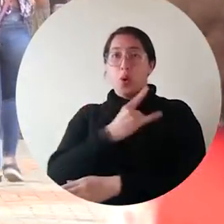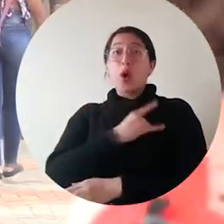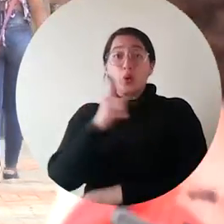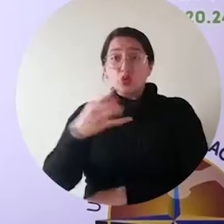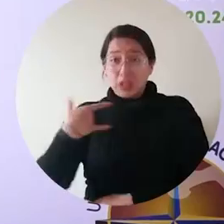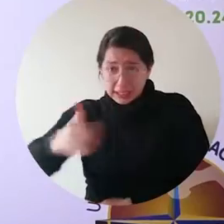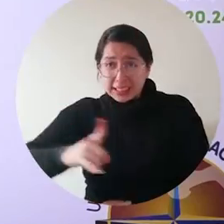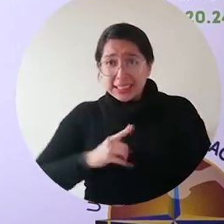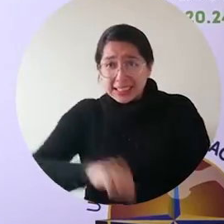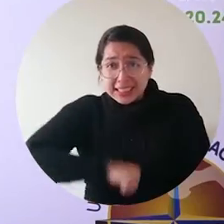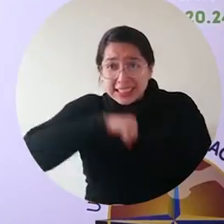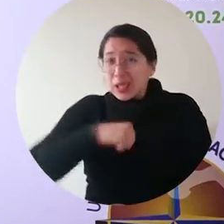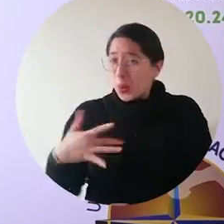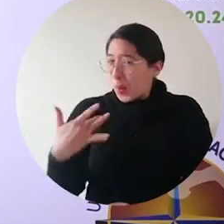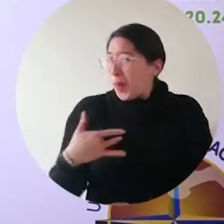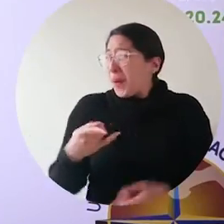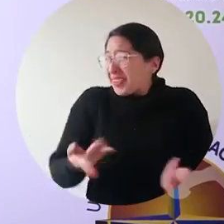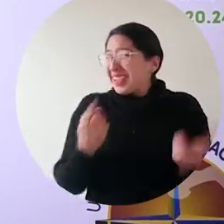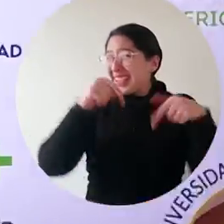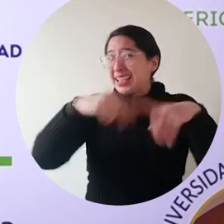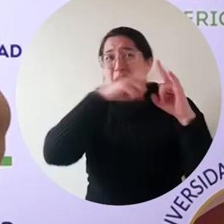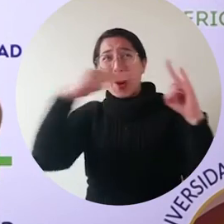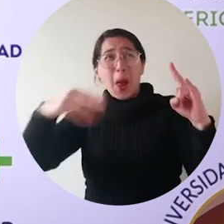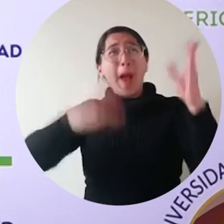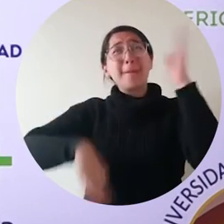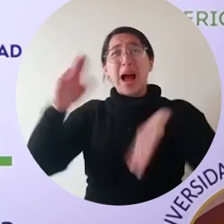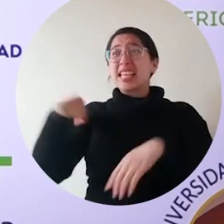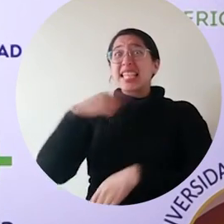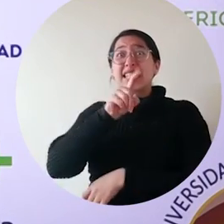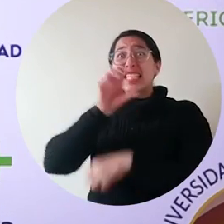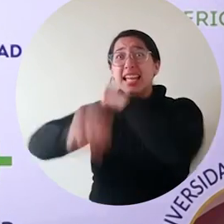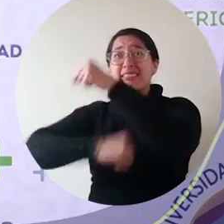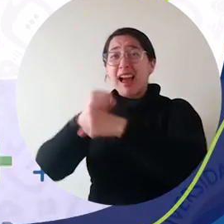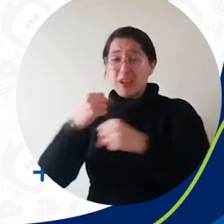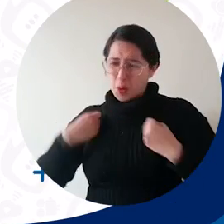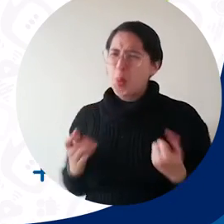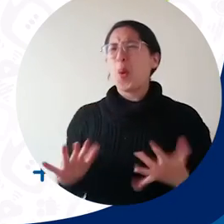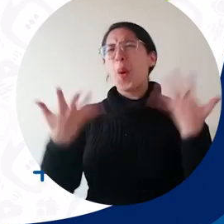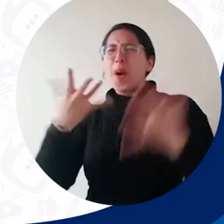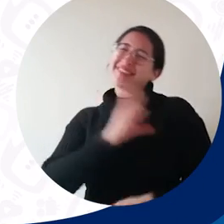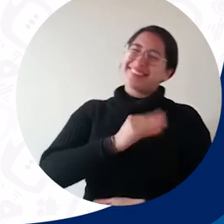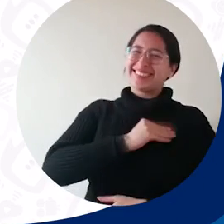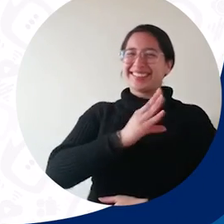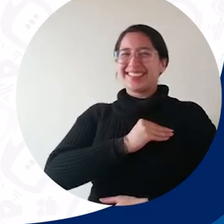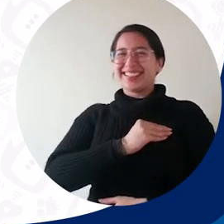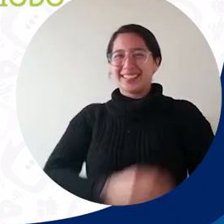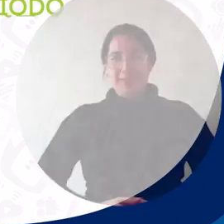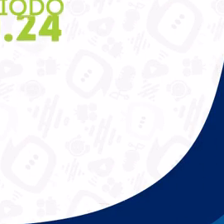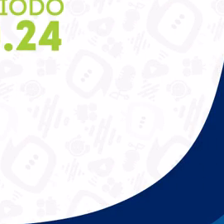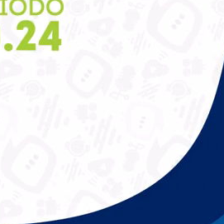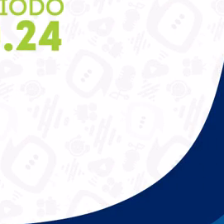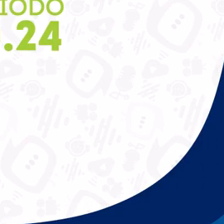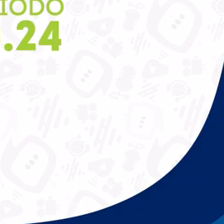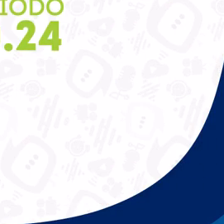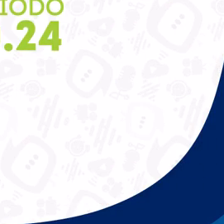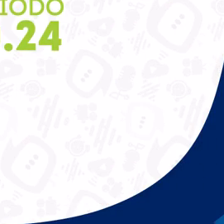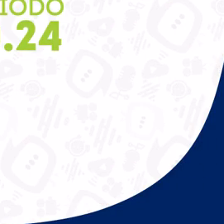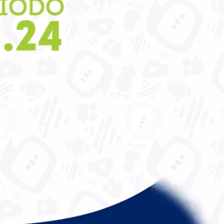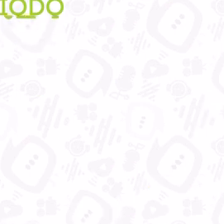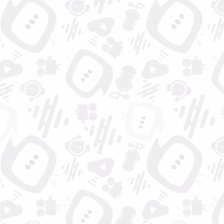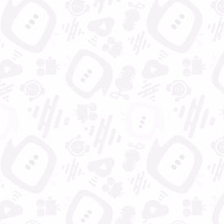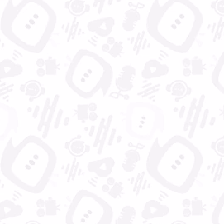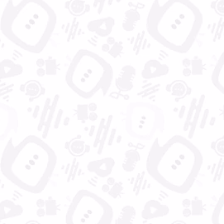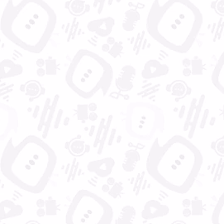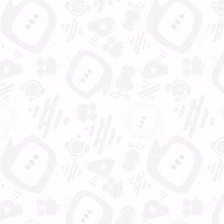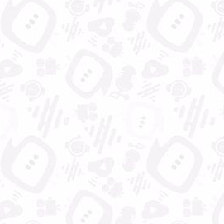Siéntanse orgullosos de esta universidad porque este es sin lugar a dudas el logro más importante que hemos tenido en nuestros 60 años. Universidad del Magdalena, aún más